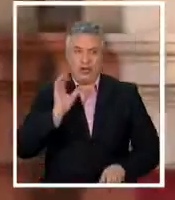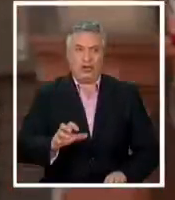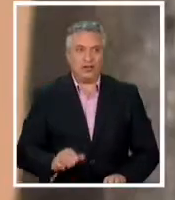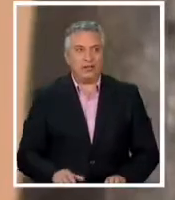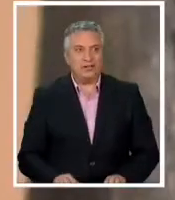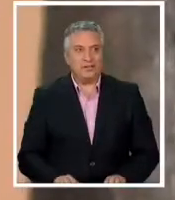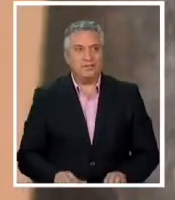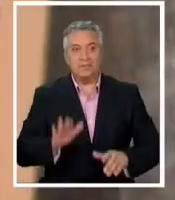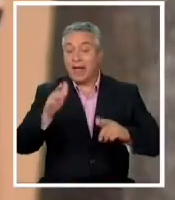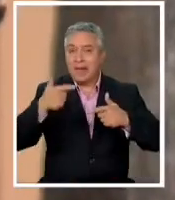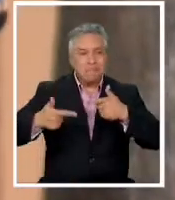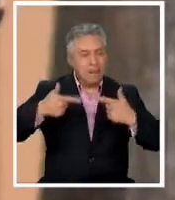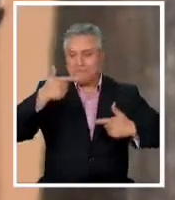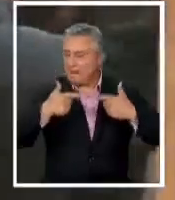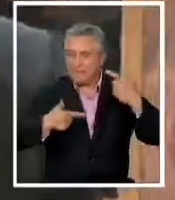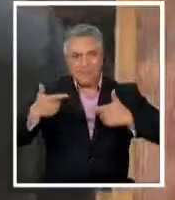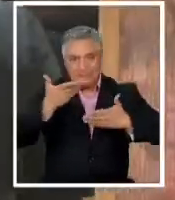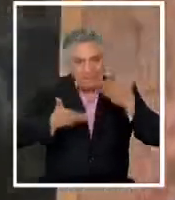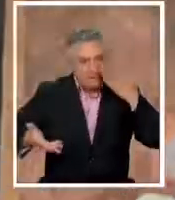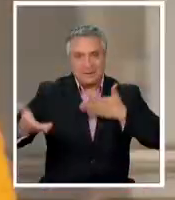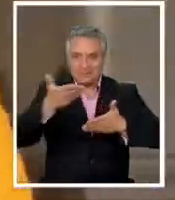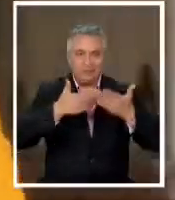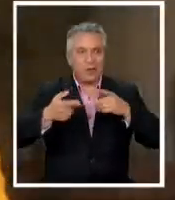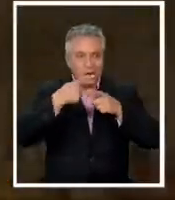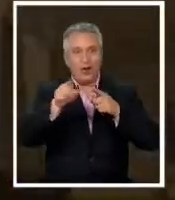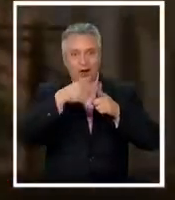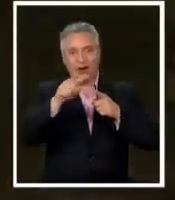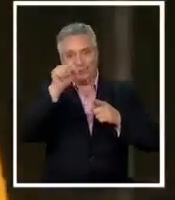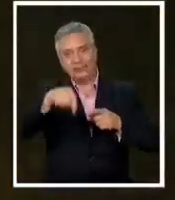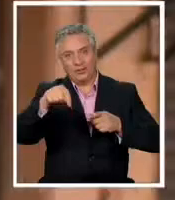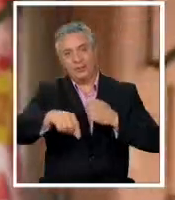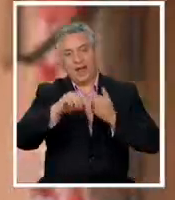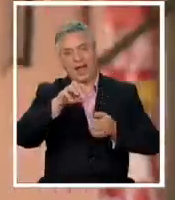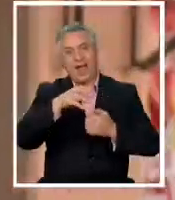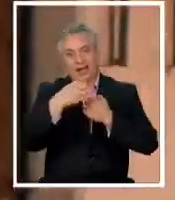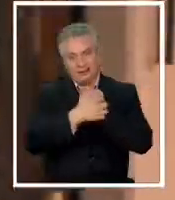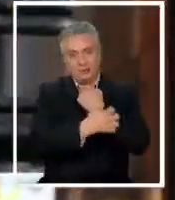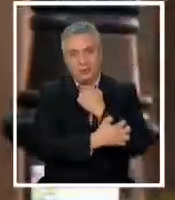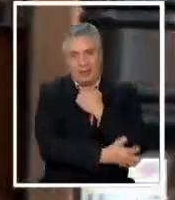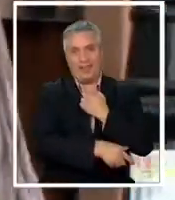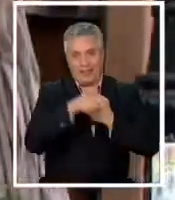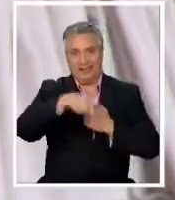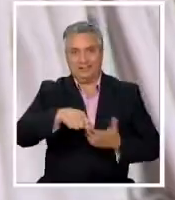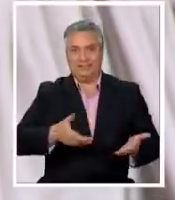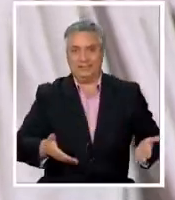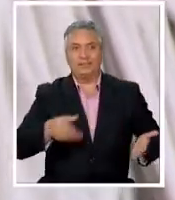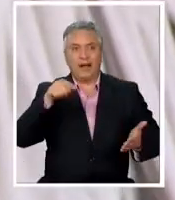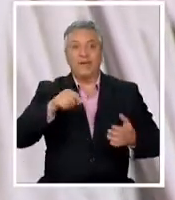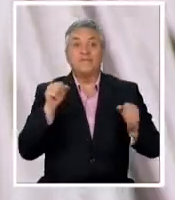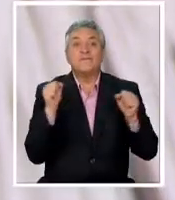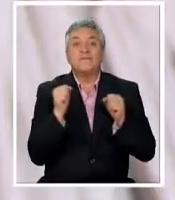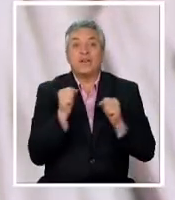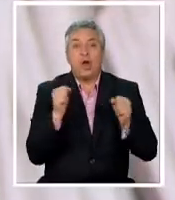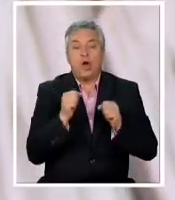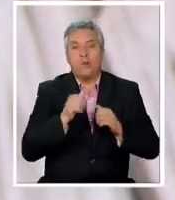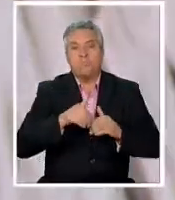Un debate que esta mañana de seguro se repitió en varias ciudades a lo largo del país, donde el frío fue el protagonista de la jornada.